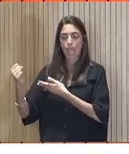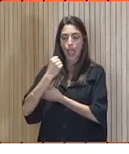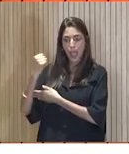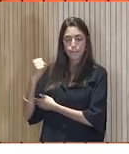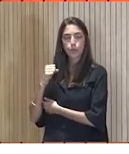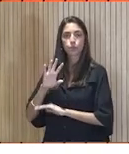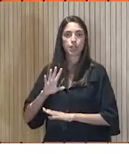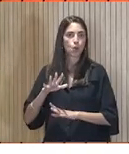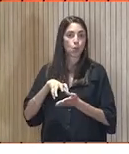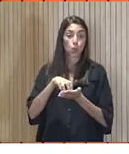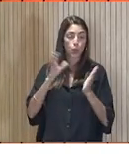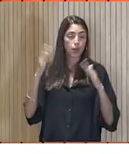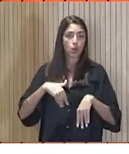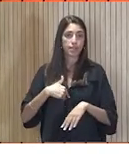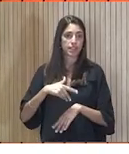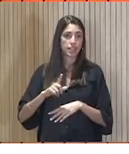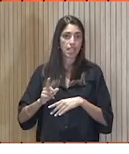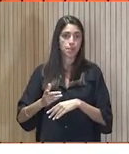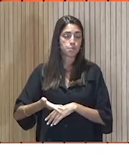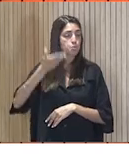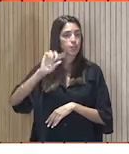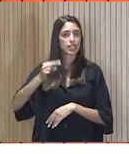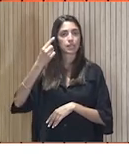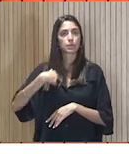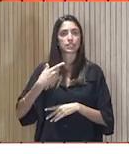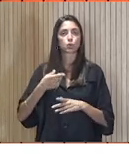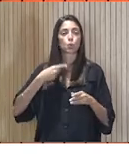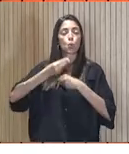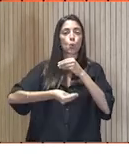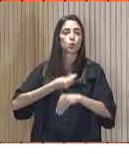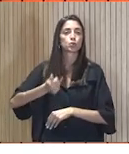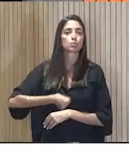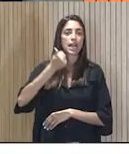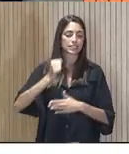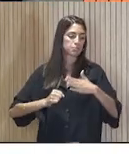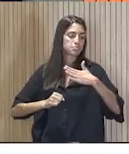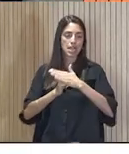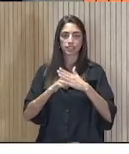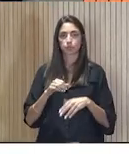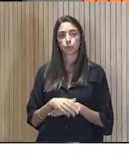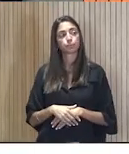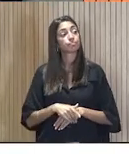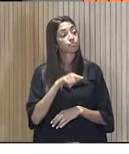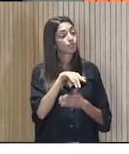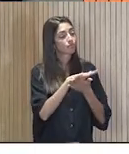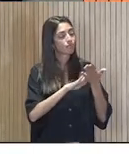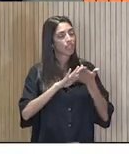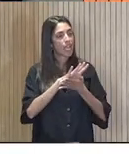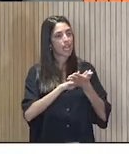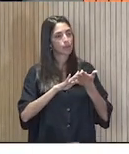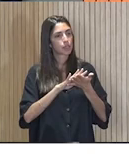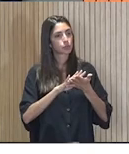la gran clave está en sacarle más partido y más uso. Ese es el gran reto. Han mencionado, Rafael, a los